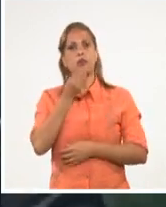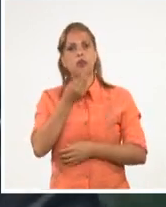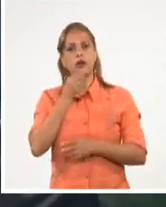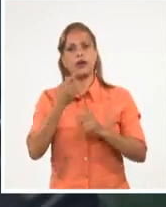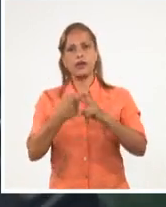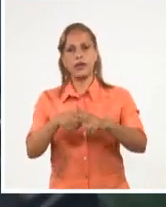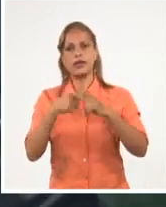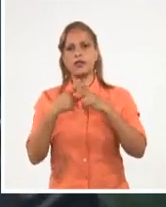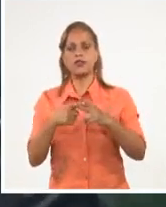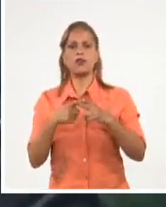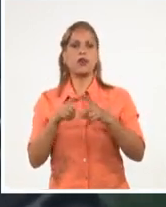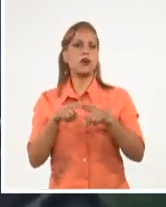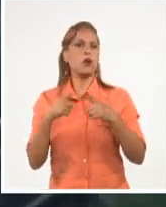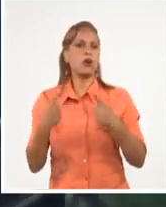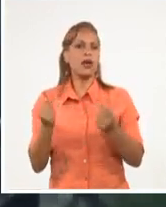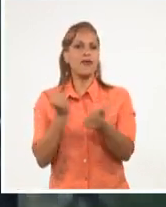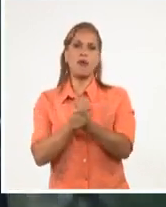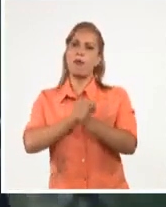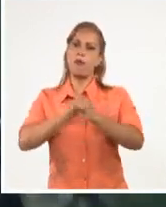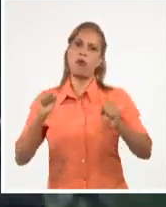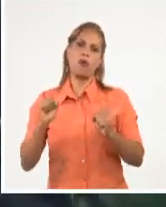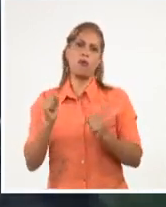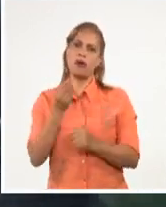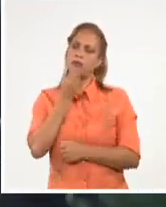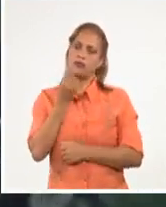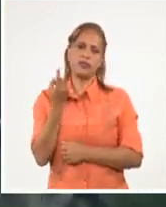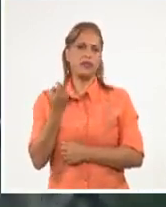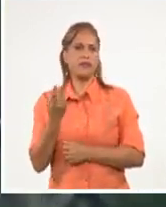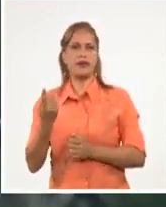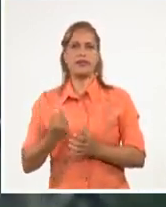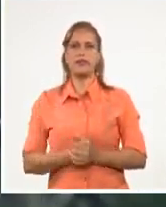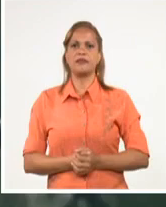con armas nucleares. Muchas gracias.